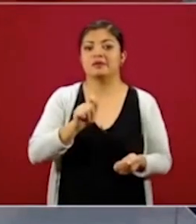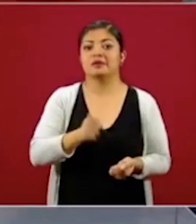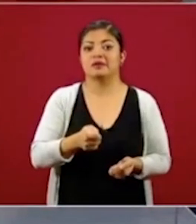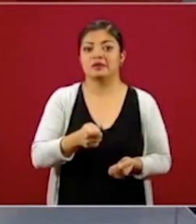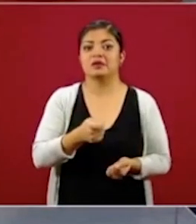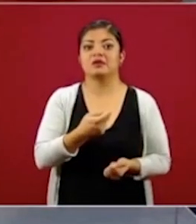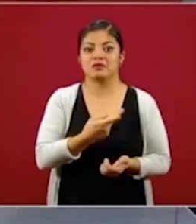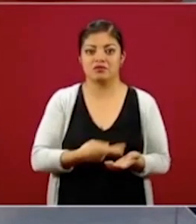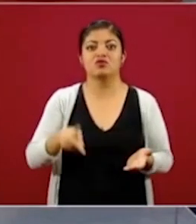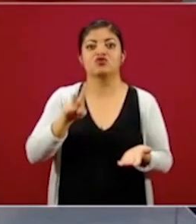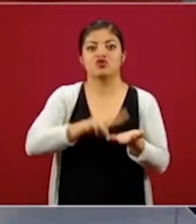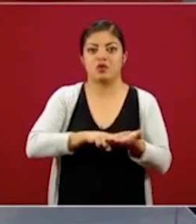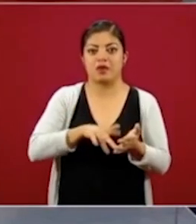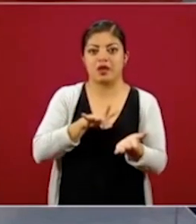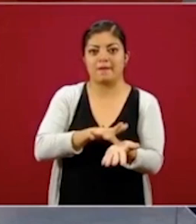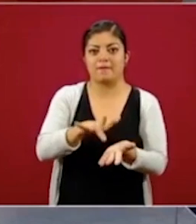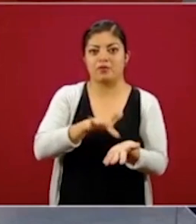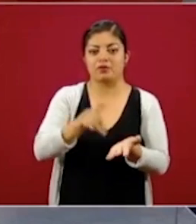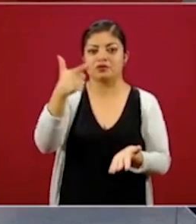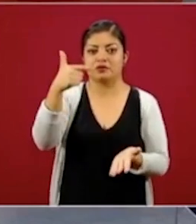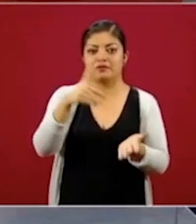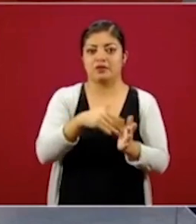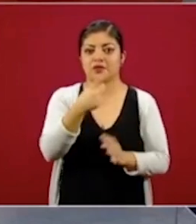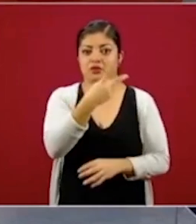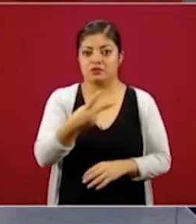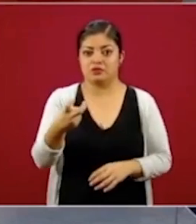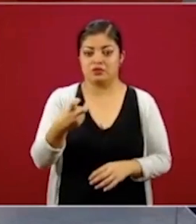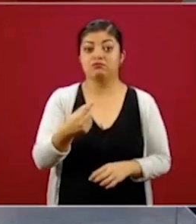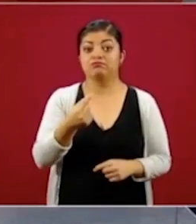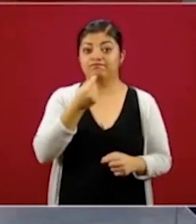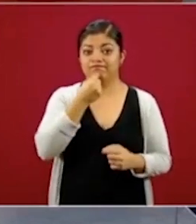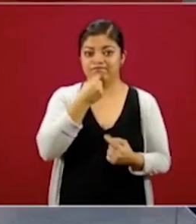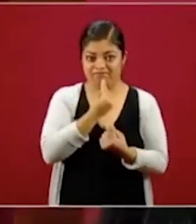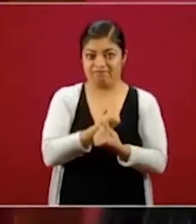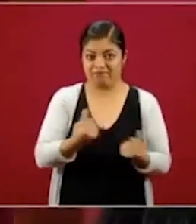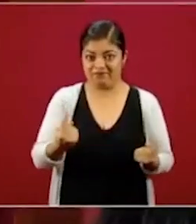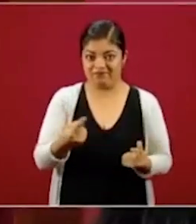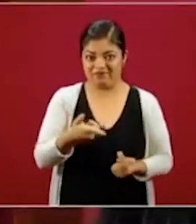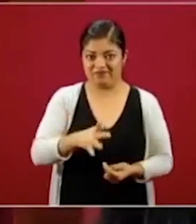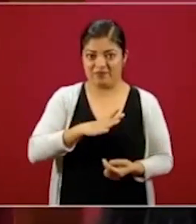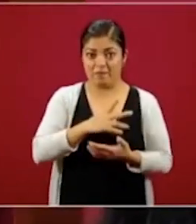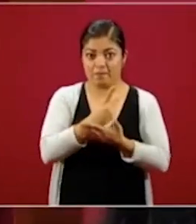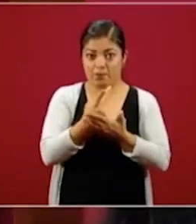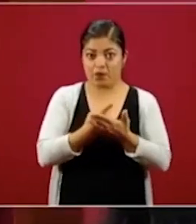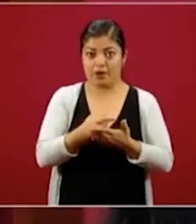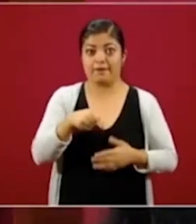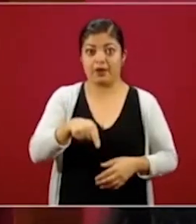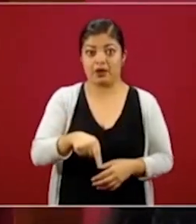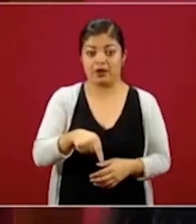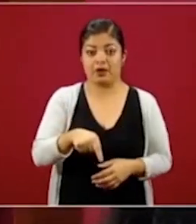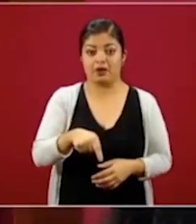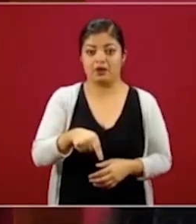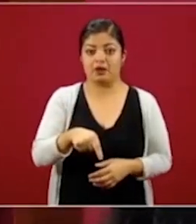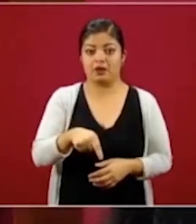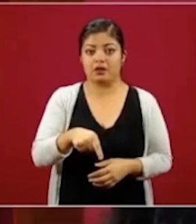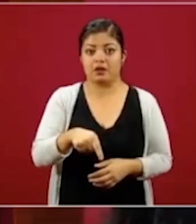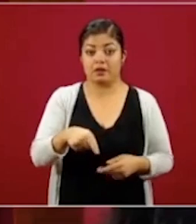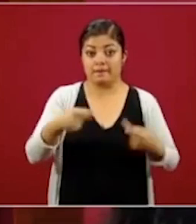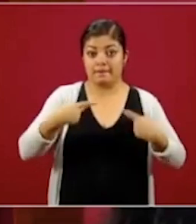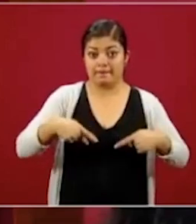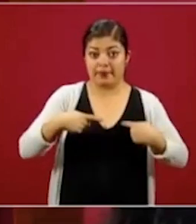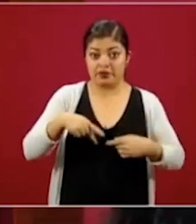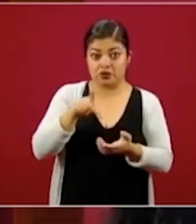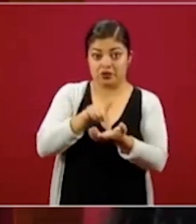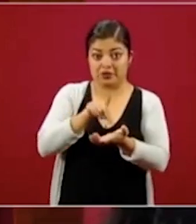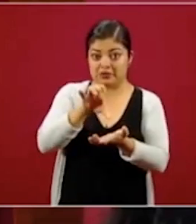apoyo, siete mil 200 pesos. Estos niños que están en el programa no son los de personas con